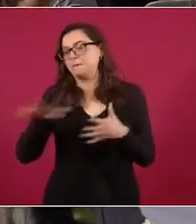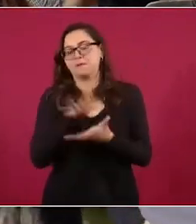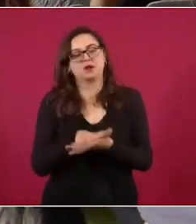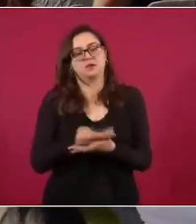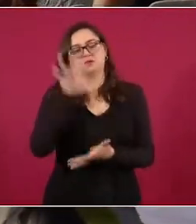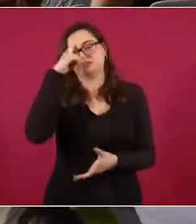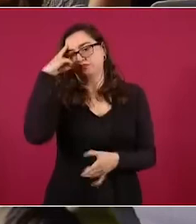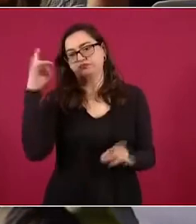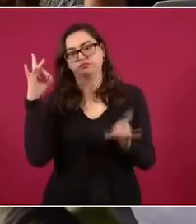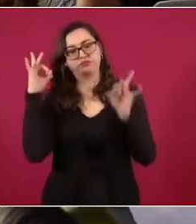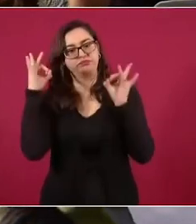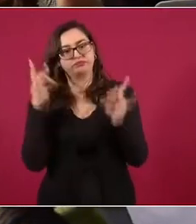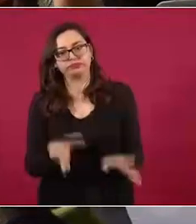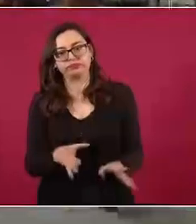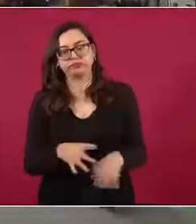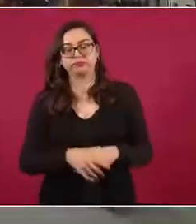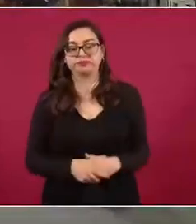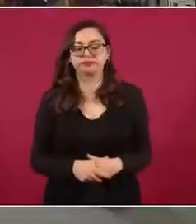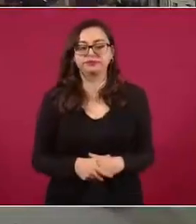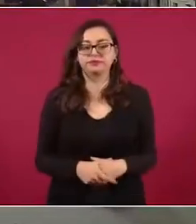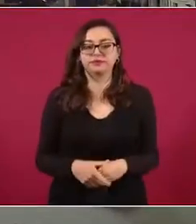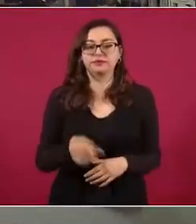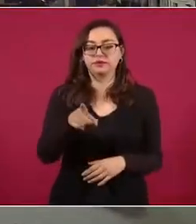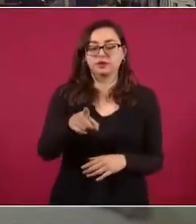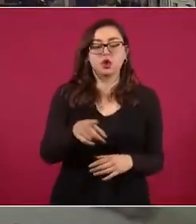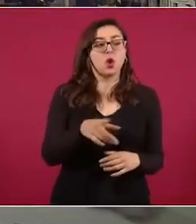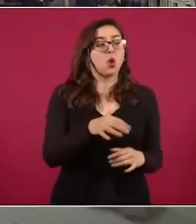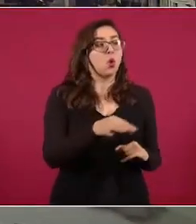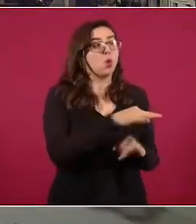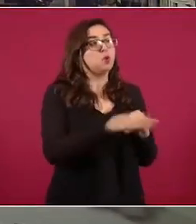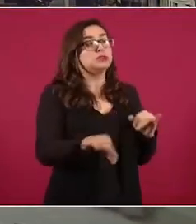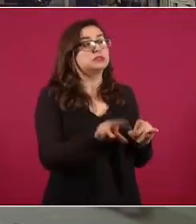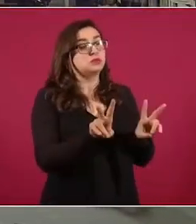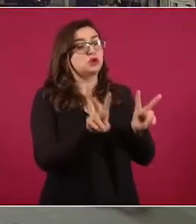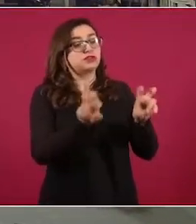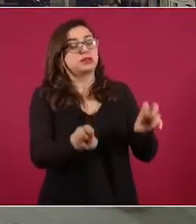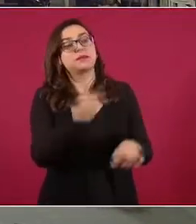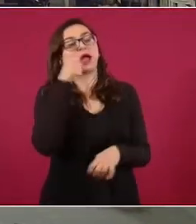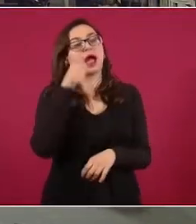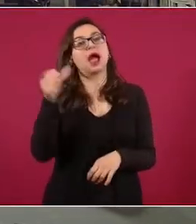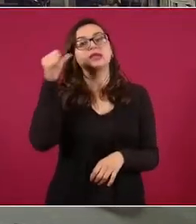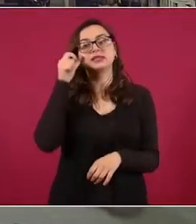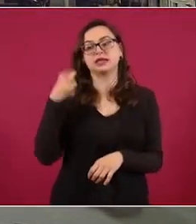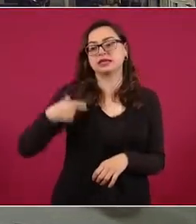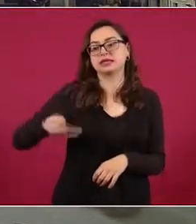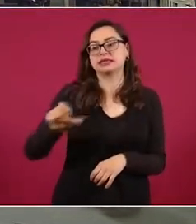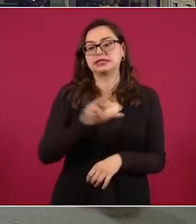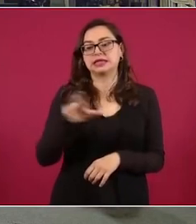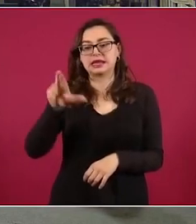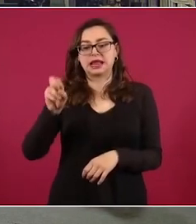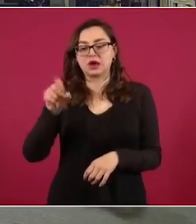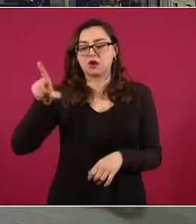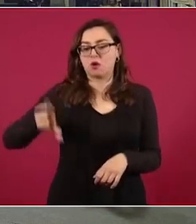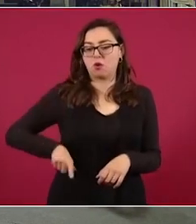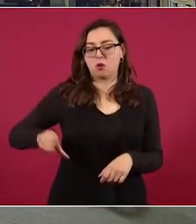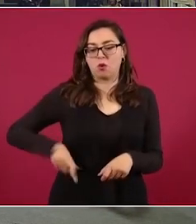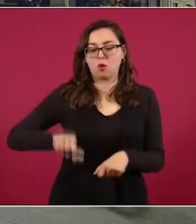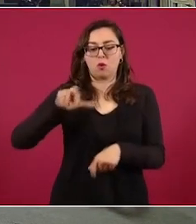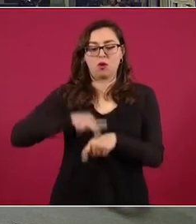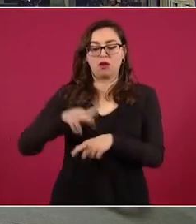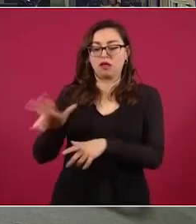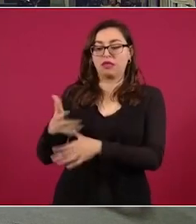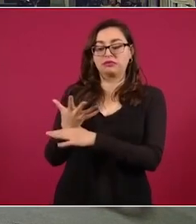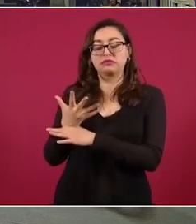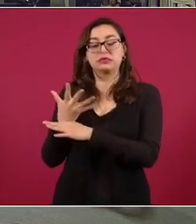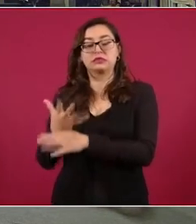Muy bien, vamos adelante. Un último tema, presidente. Ayer estuvo el gobernador Carlos Joaquín de Quintana Roo, en 12 días deja el gobierno del